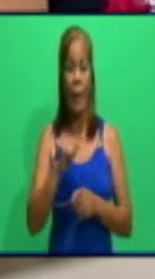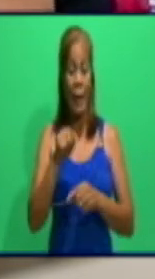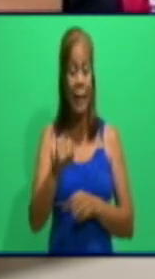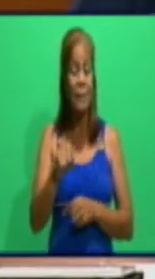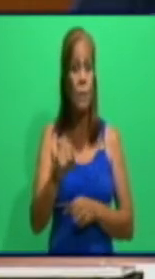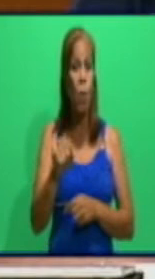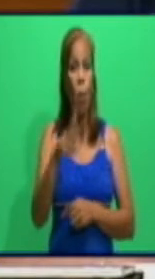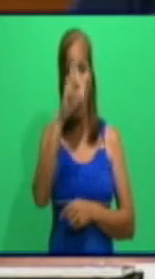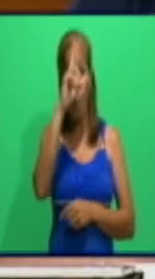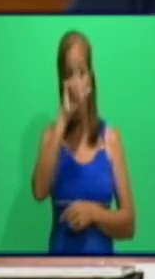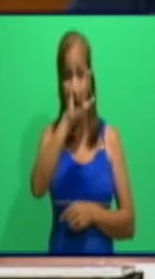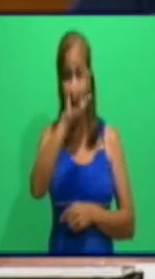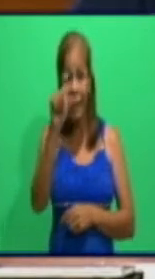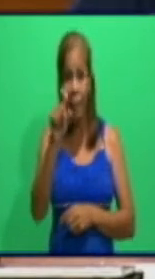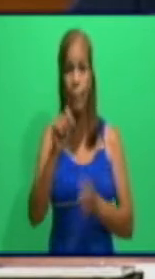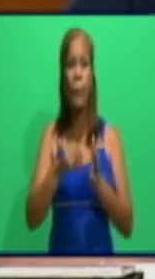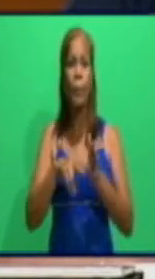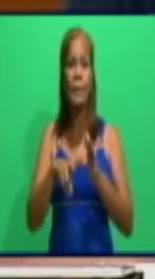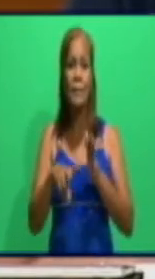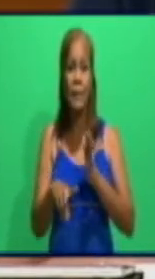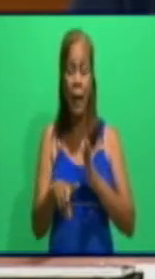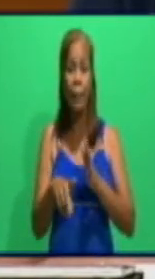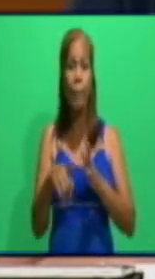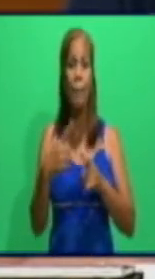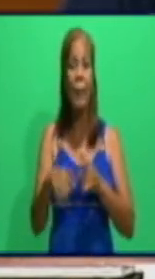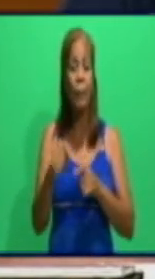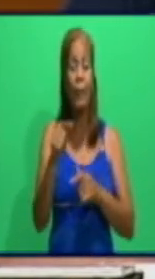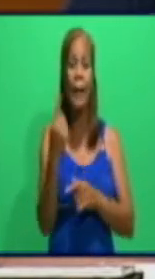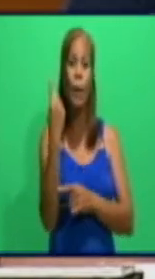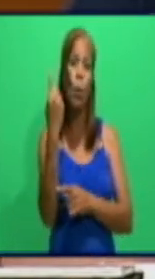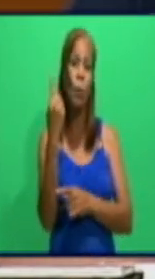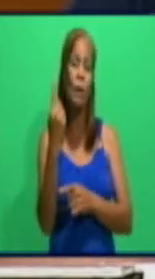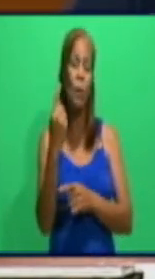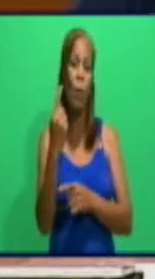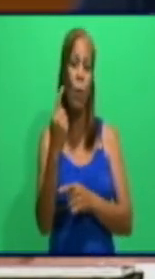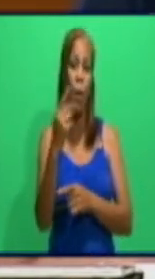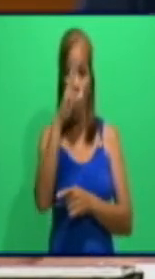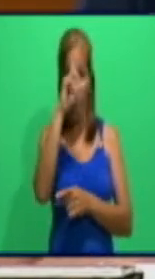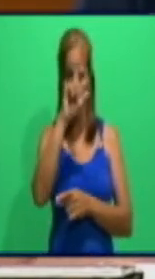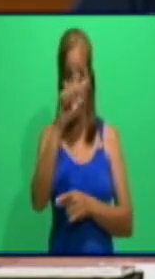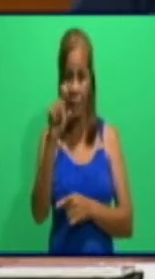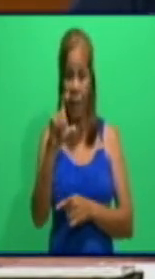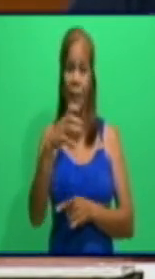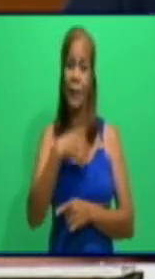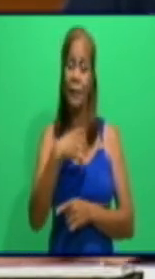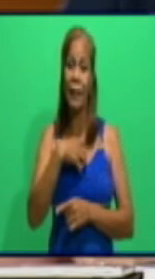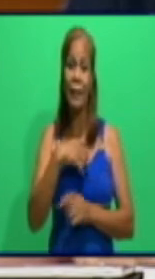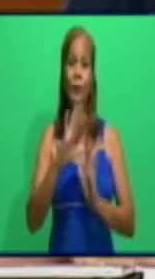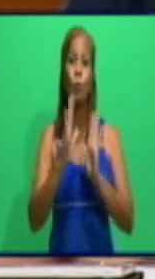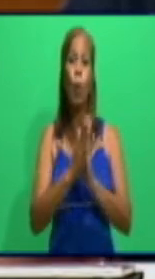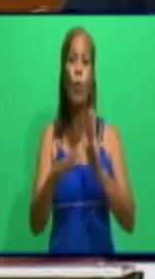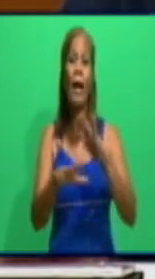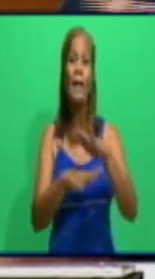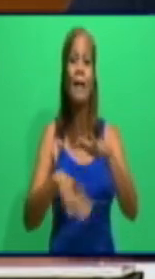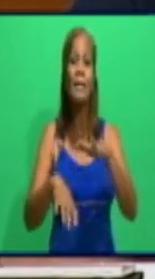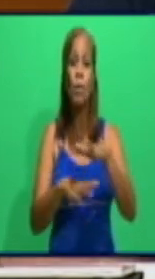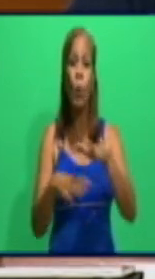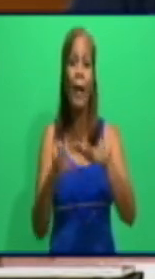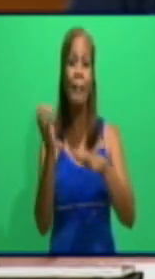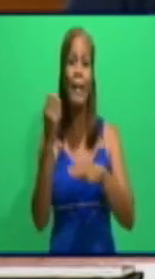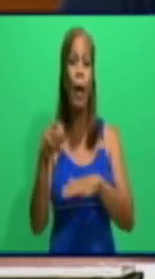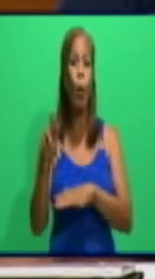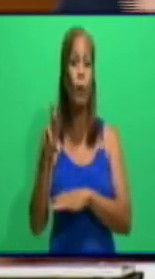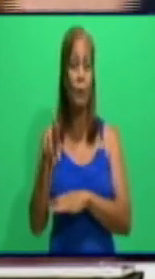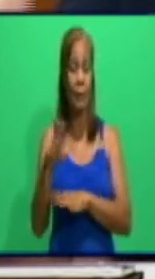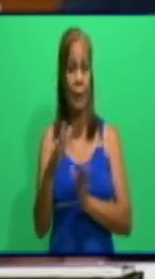vez es el único hospital que tiene toda la región del Cauto. Imagínense un foco grande de infección en el hospital, tener que cerrar el hospital, ¿dónde nos vamos a